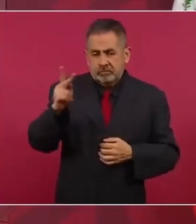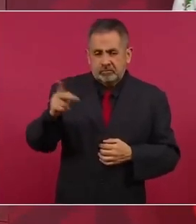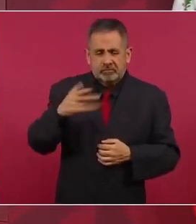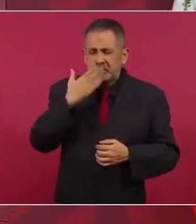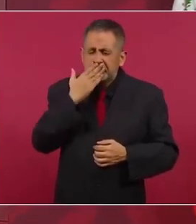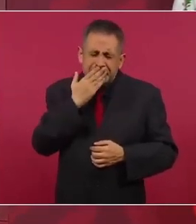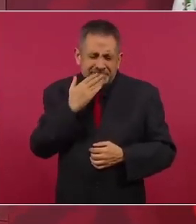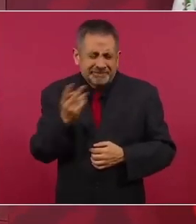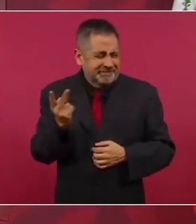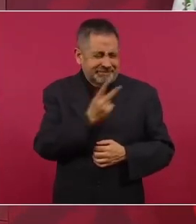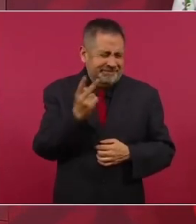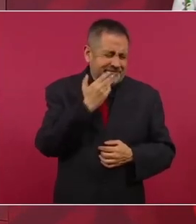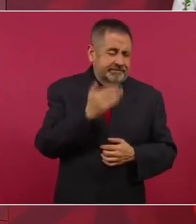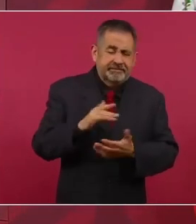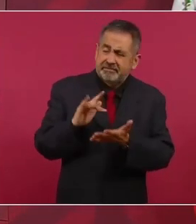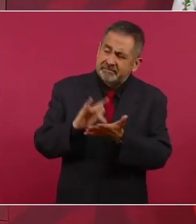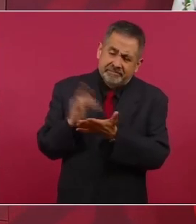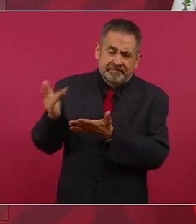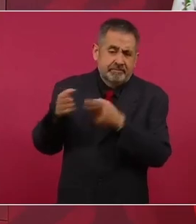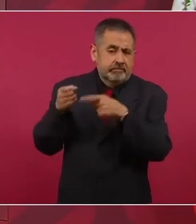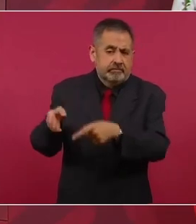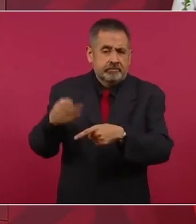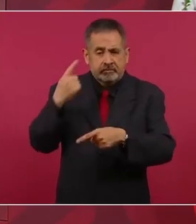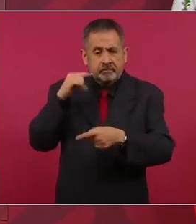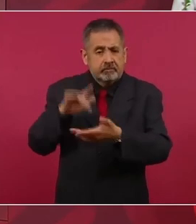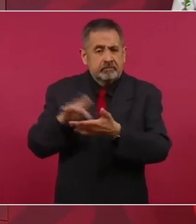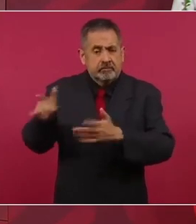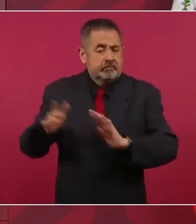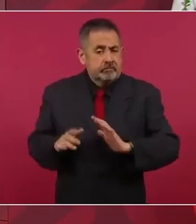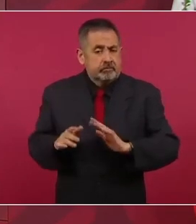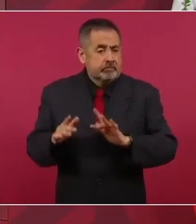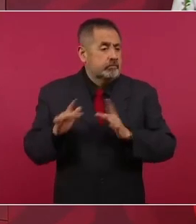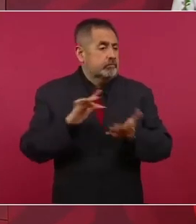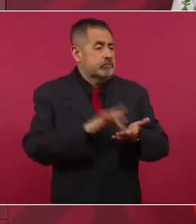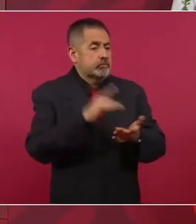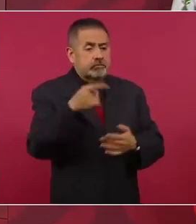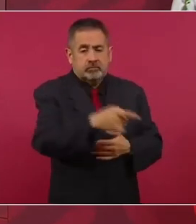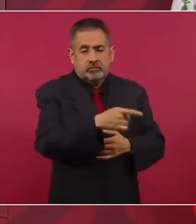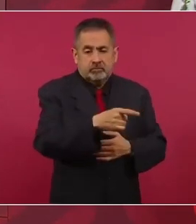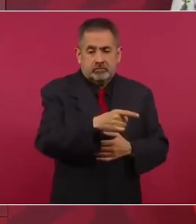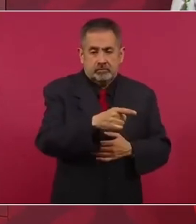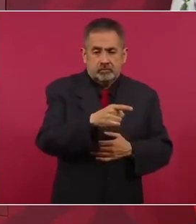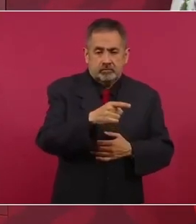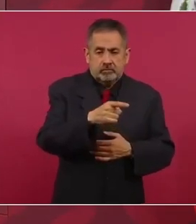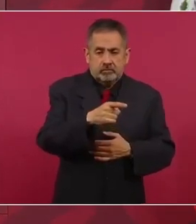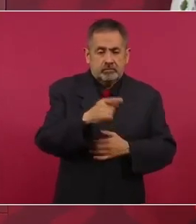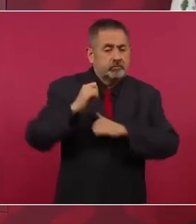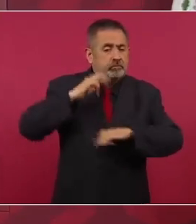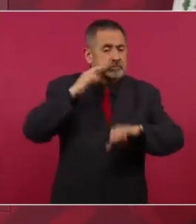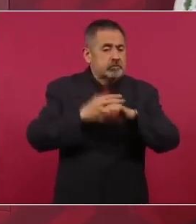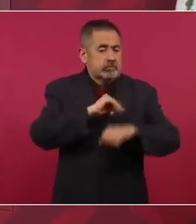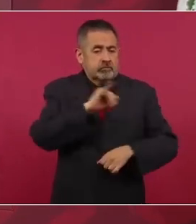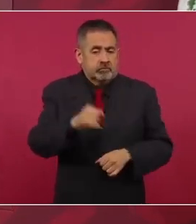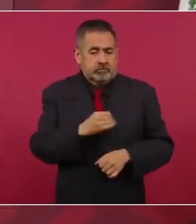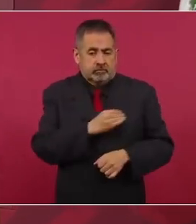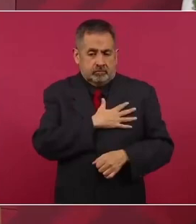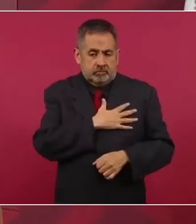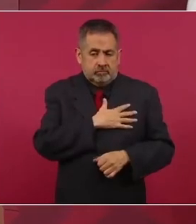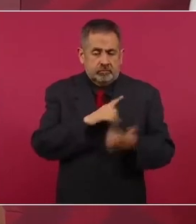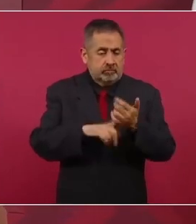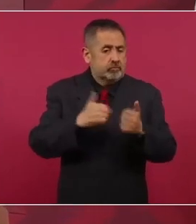tenemos que agradecerle como al presidente primer ministro Trudeau